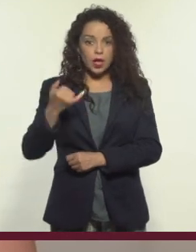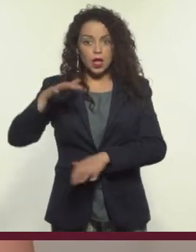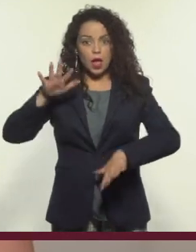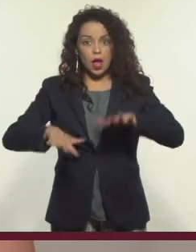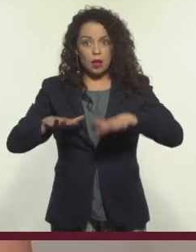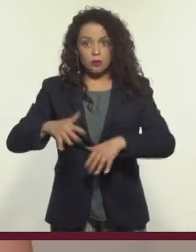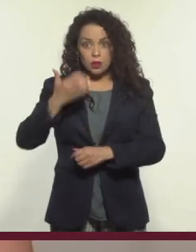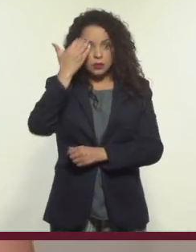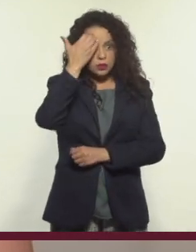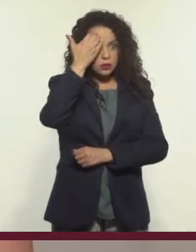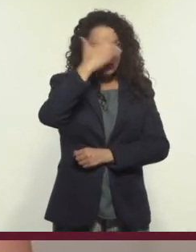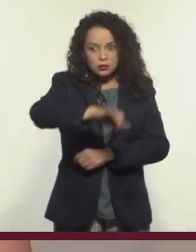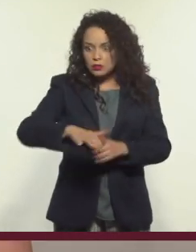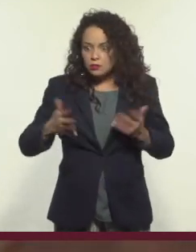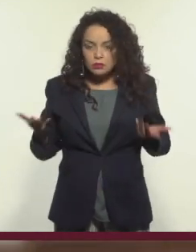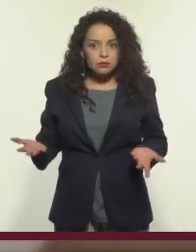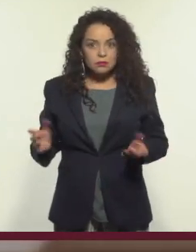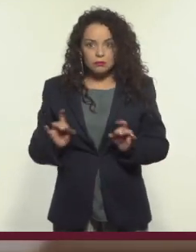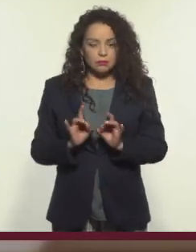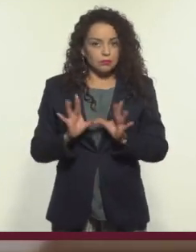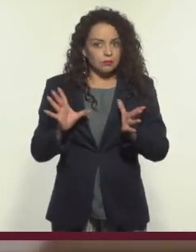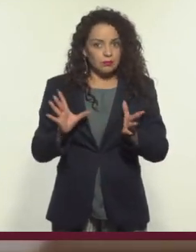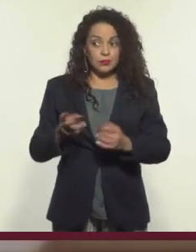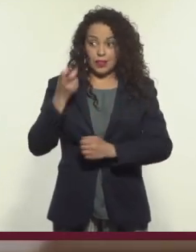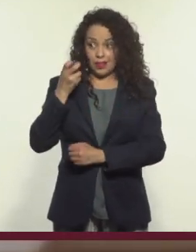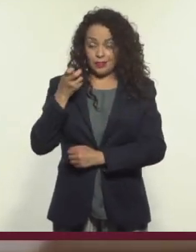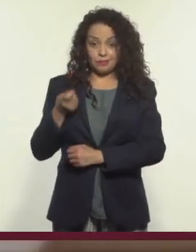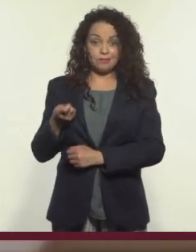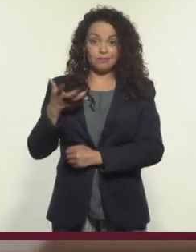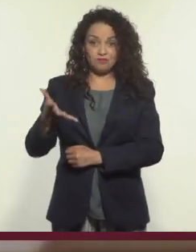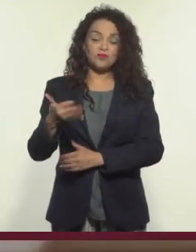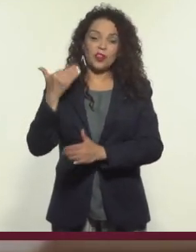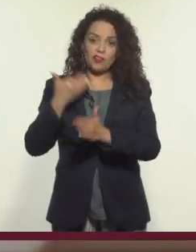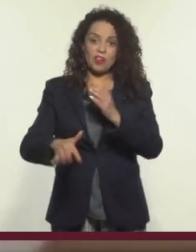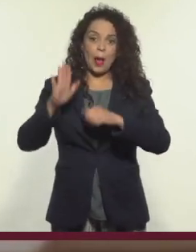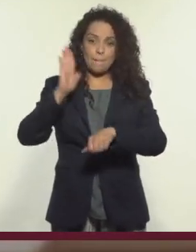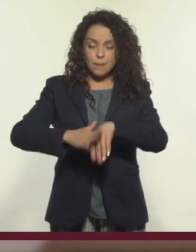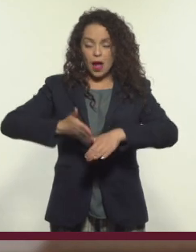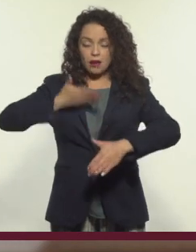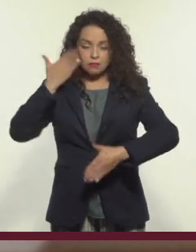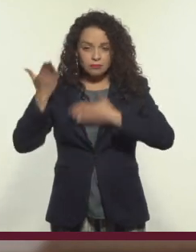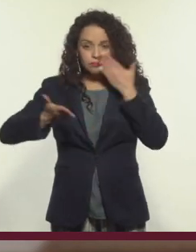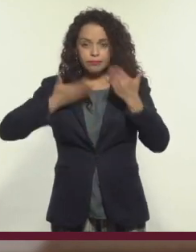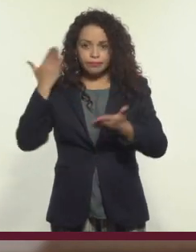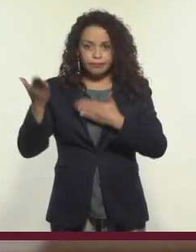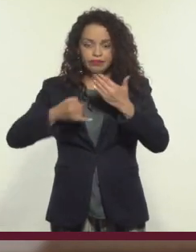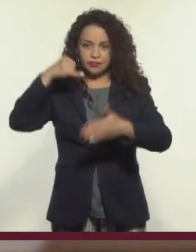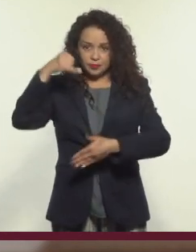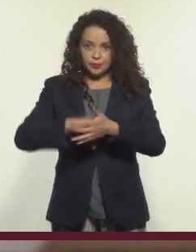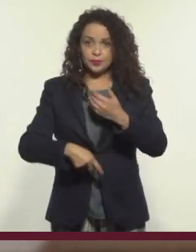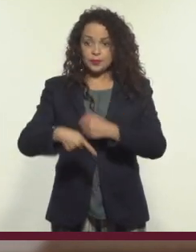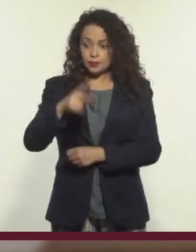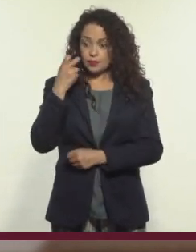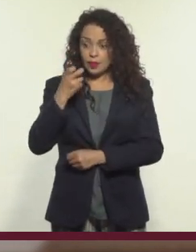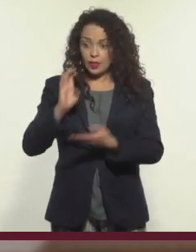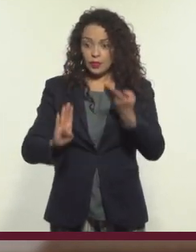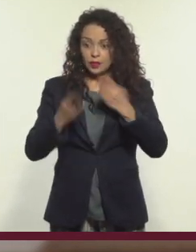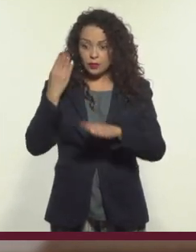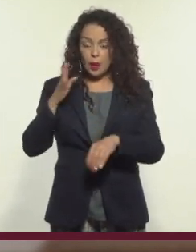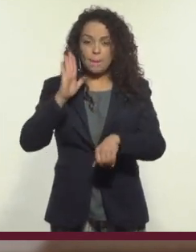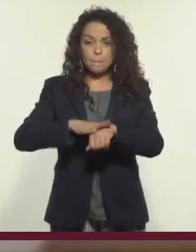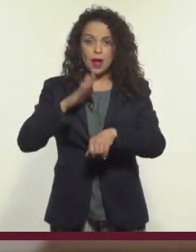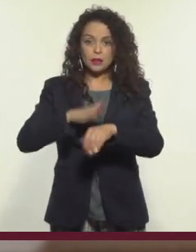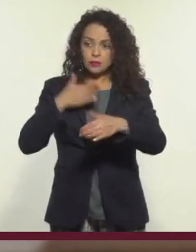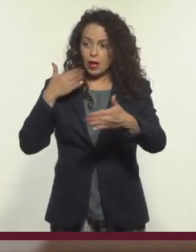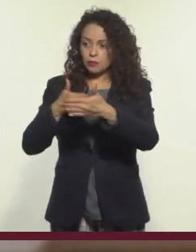casos ni siquiera se conocían. No cabe duda que a estos fenómenos les queda mucho por ser estudiados, pero en este mundo que cada vez